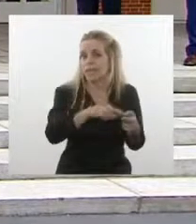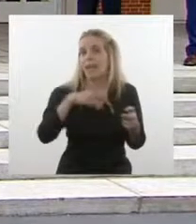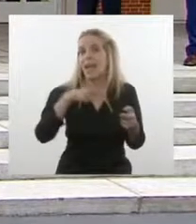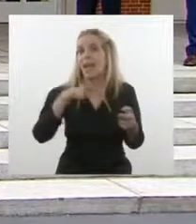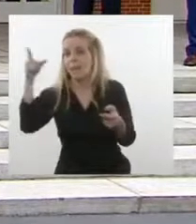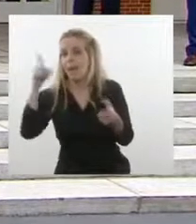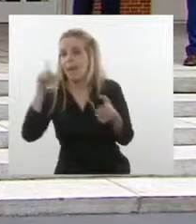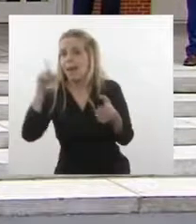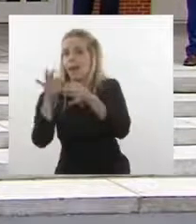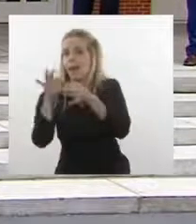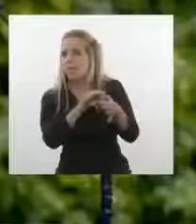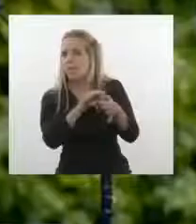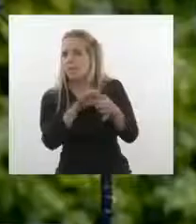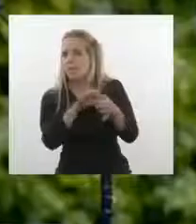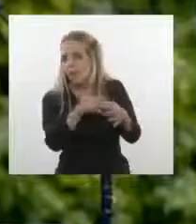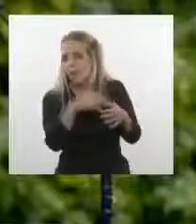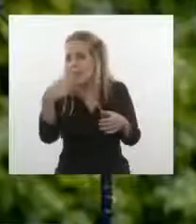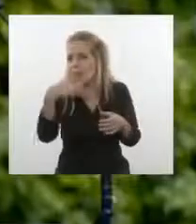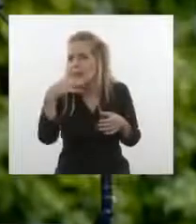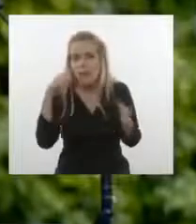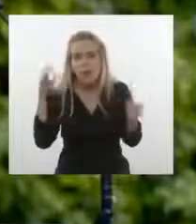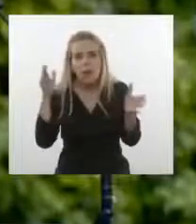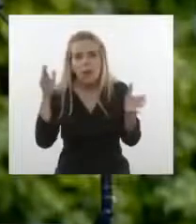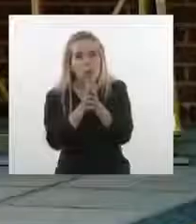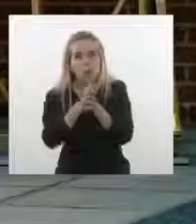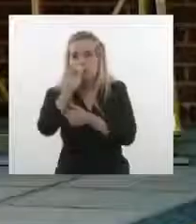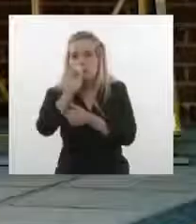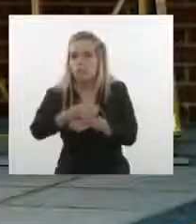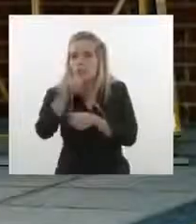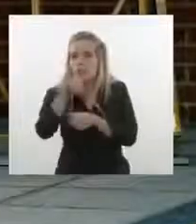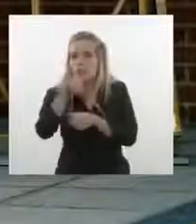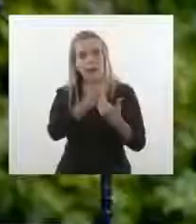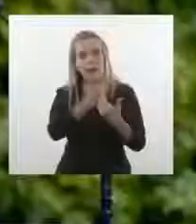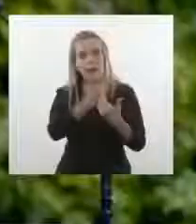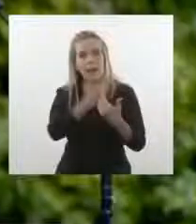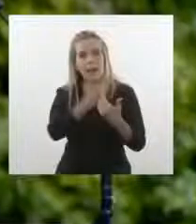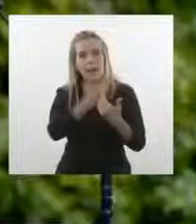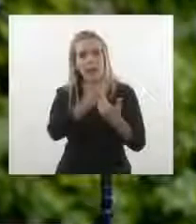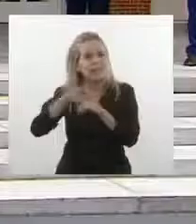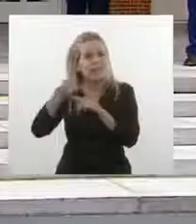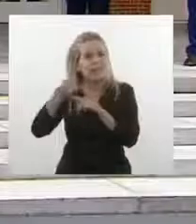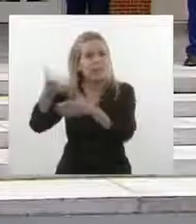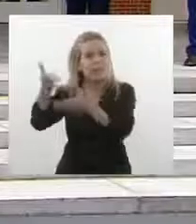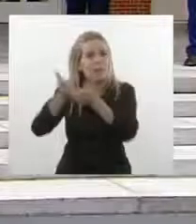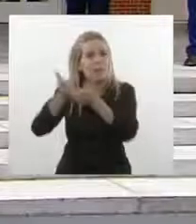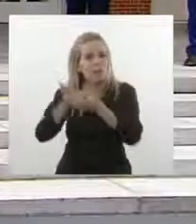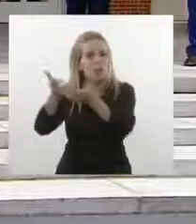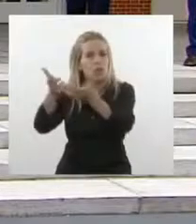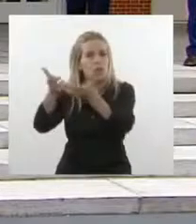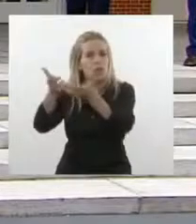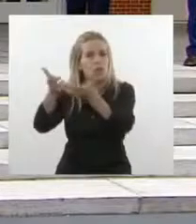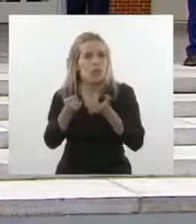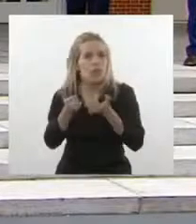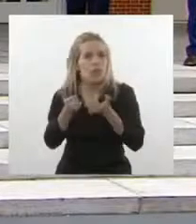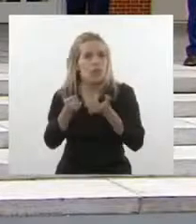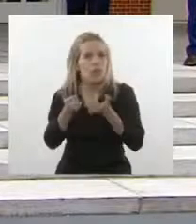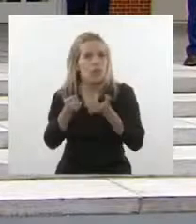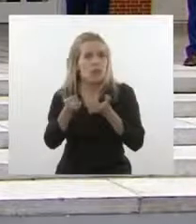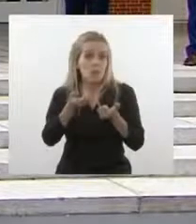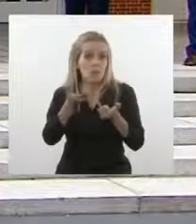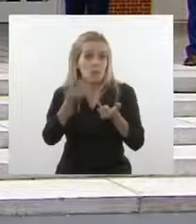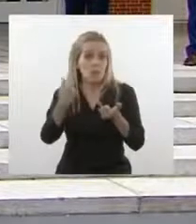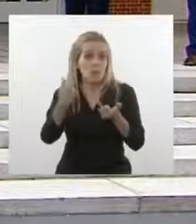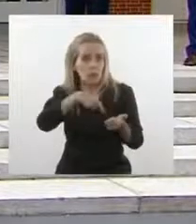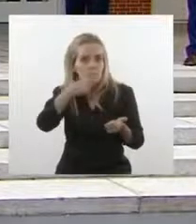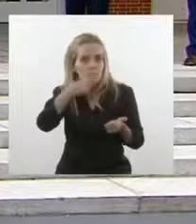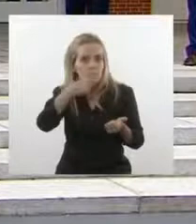tienen que estar absolutamente unidas. Y trabajar una y otra vez cuando debimos hacer nuestros